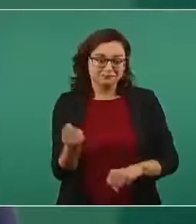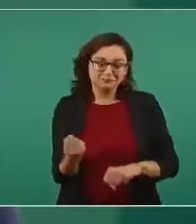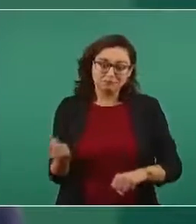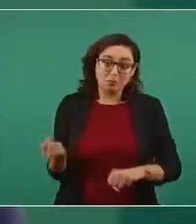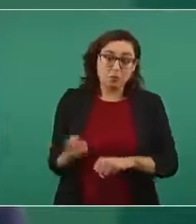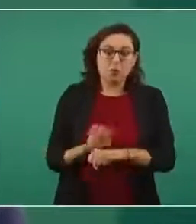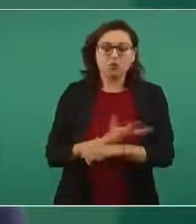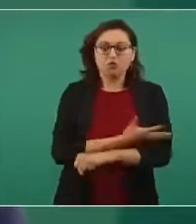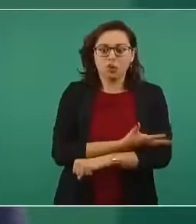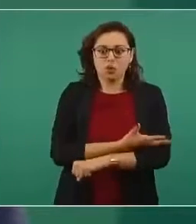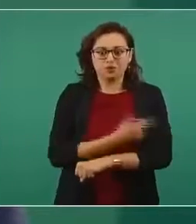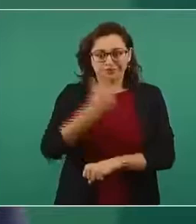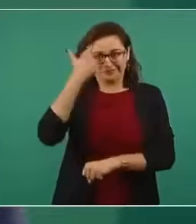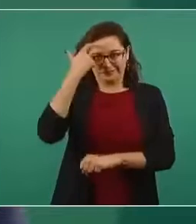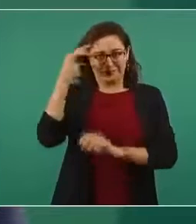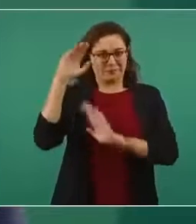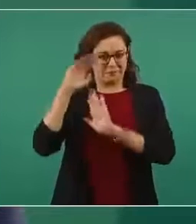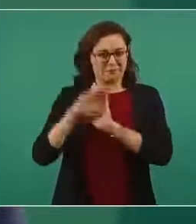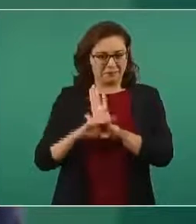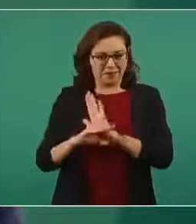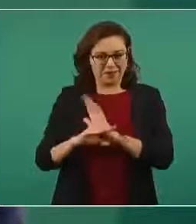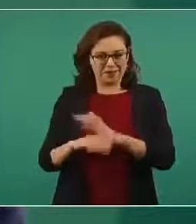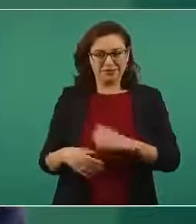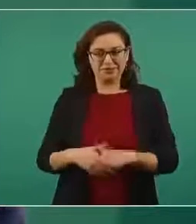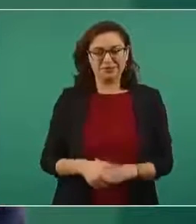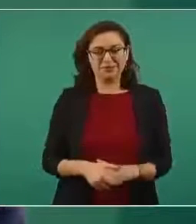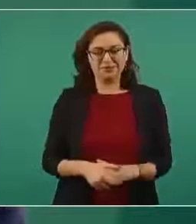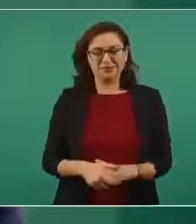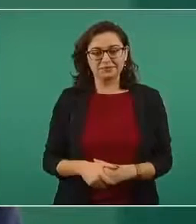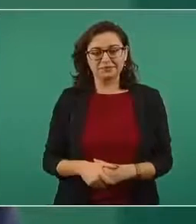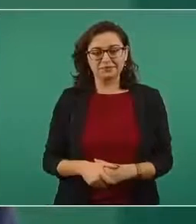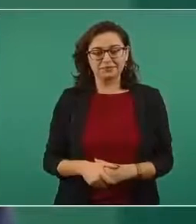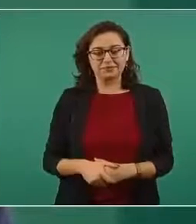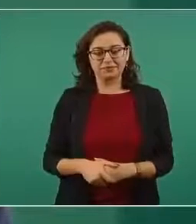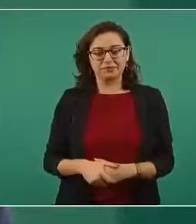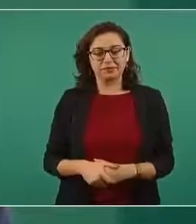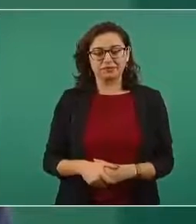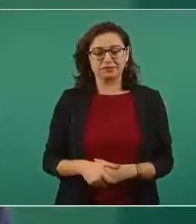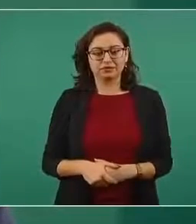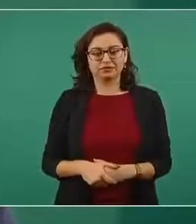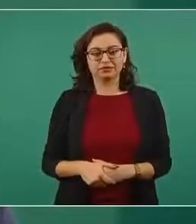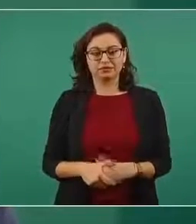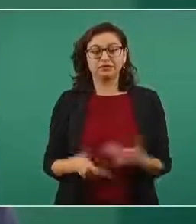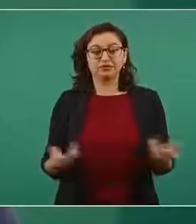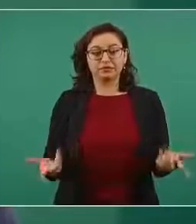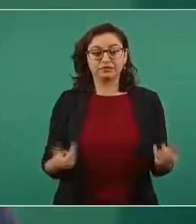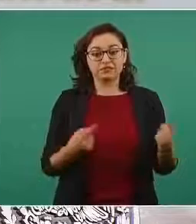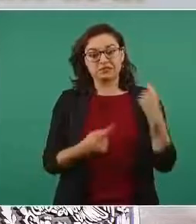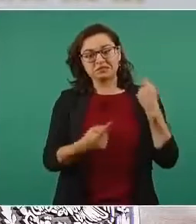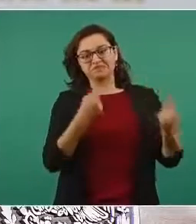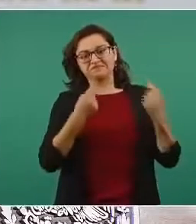y yo le contestaba a alguien fuerte